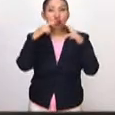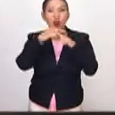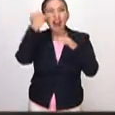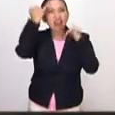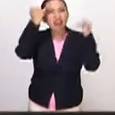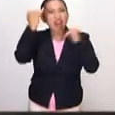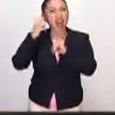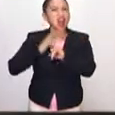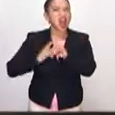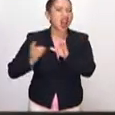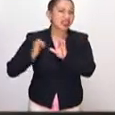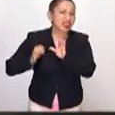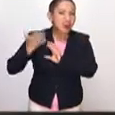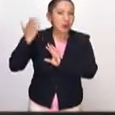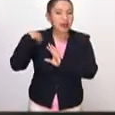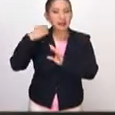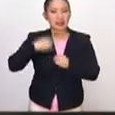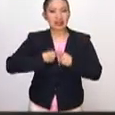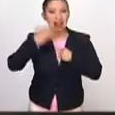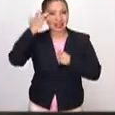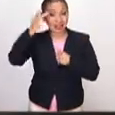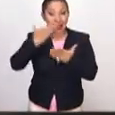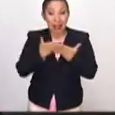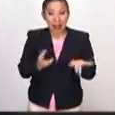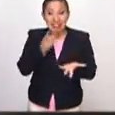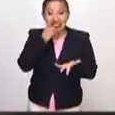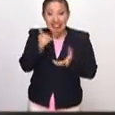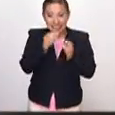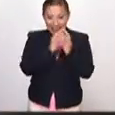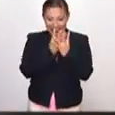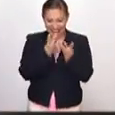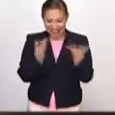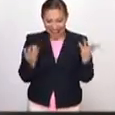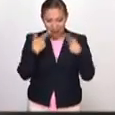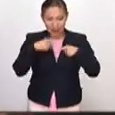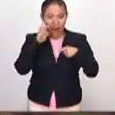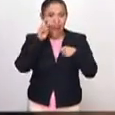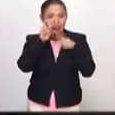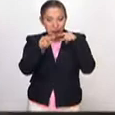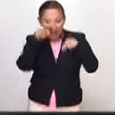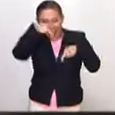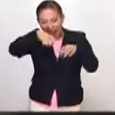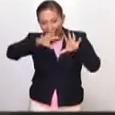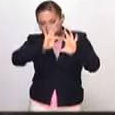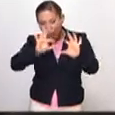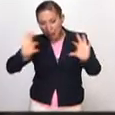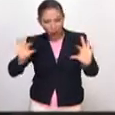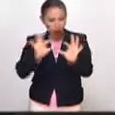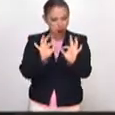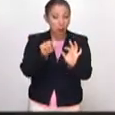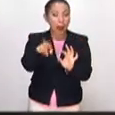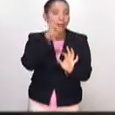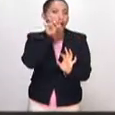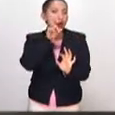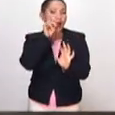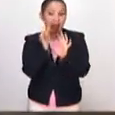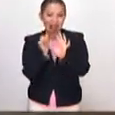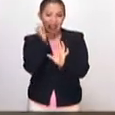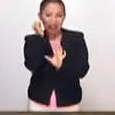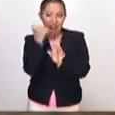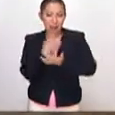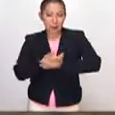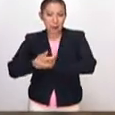de santos. Y ahora que tú aludes de pronto a esa serie de personajes que se asoman en detalles, como esa mujer, por ejemplo, que calga al niño,